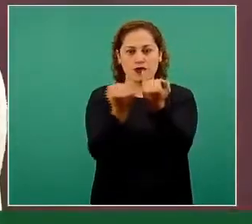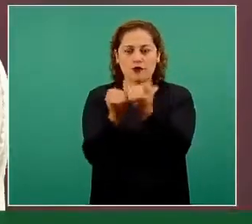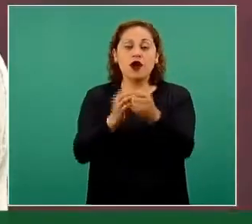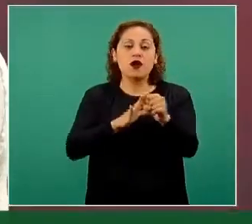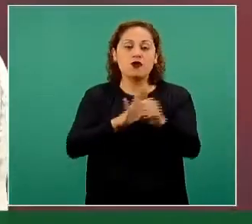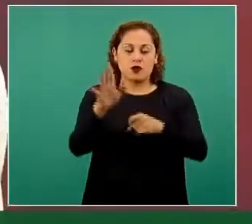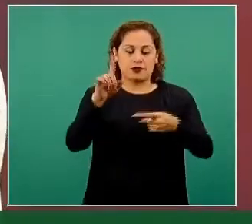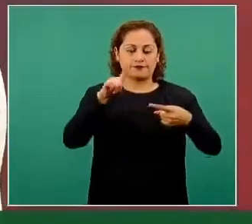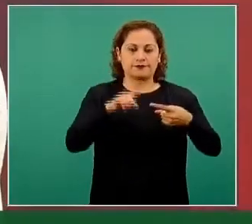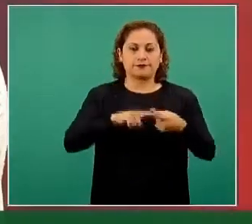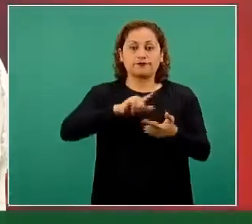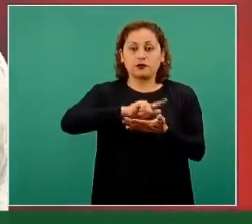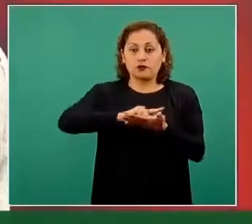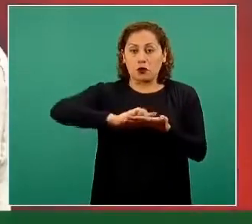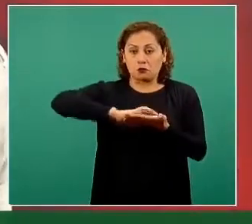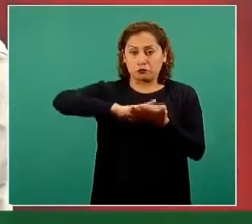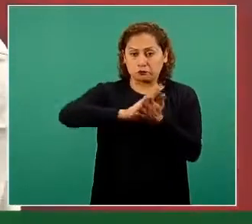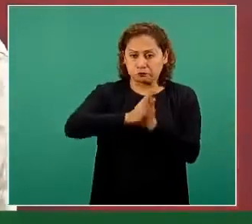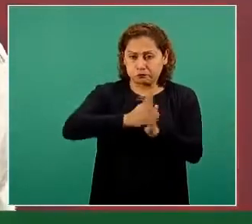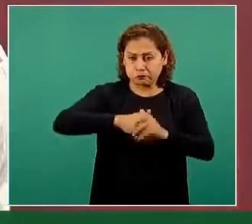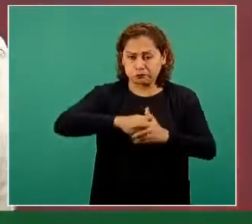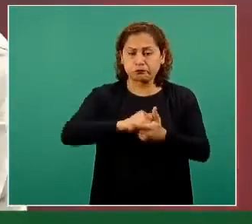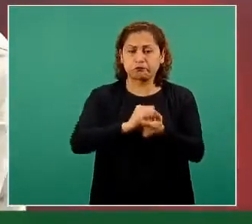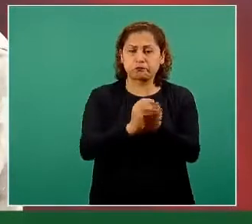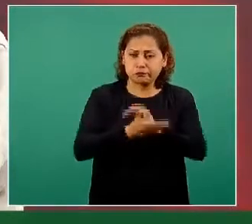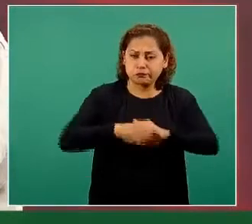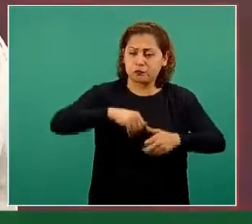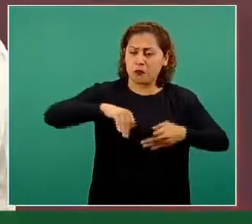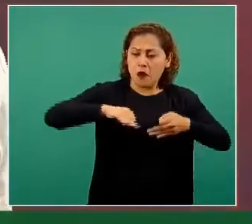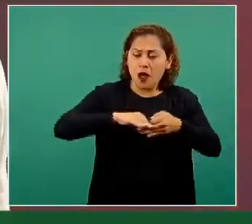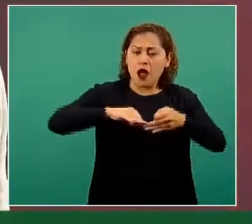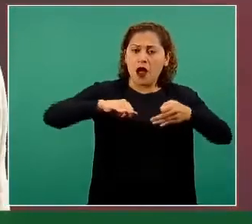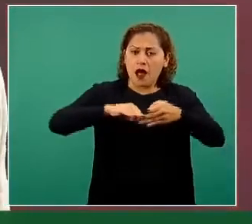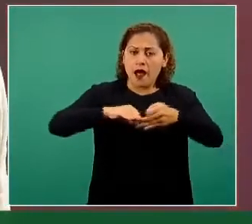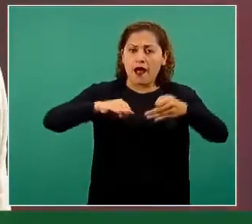continuo de manos, muy frecuente, entre más, mejor.